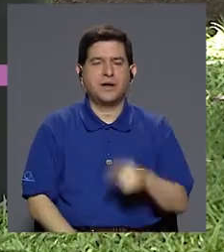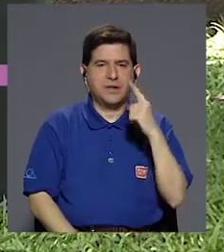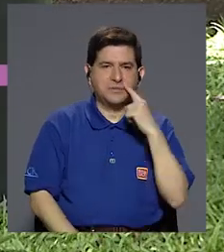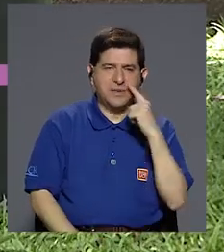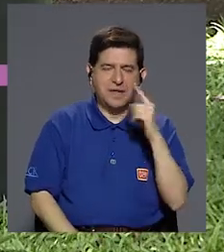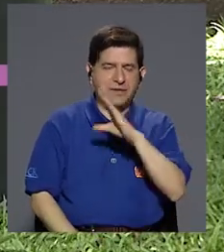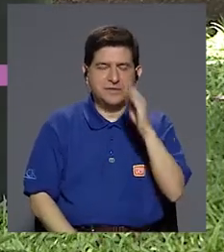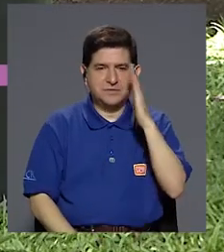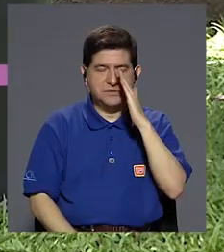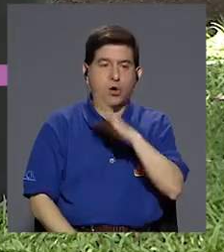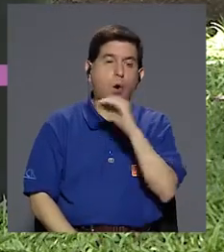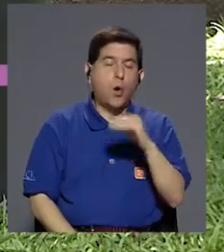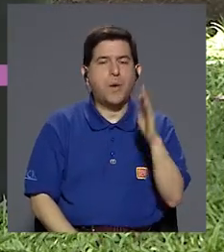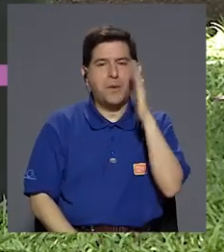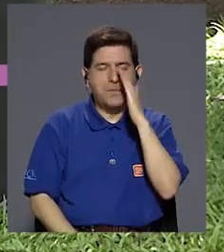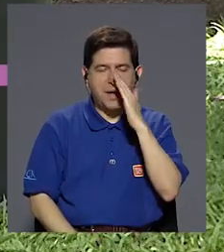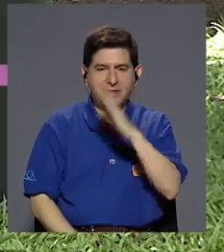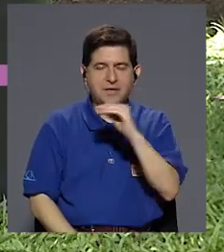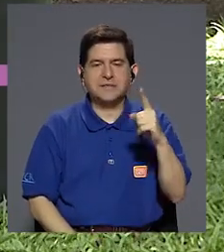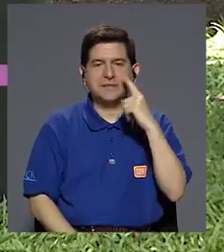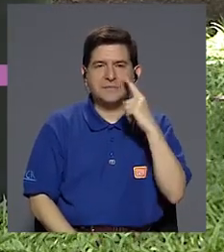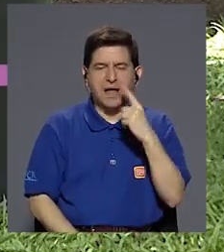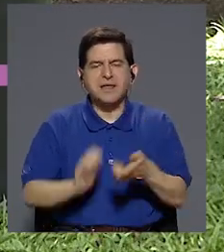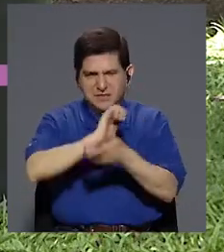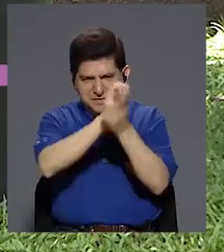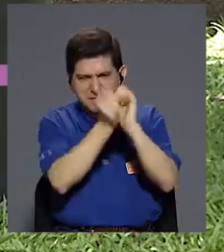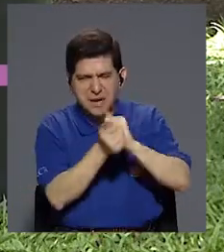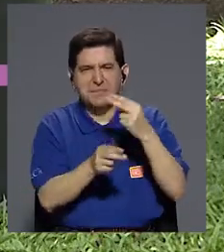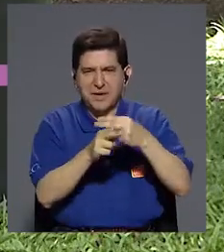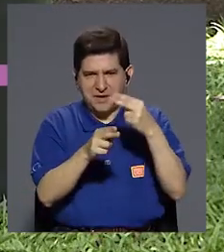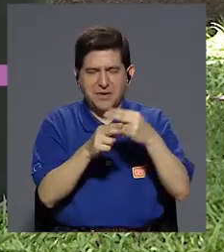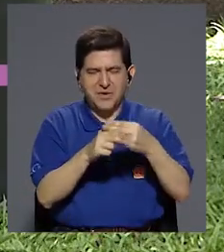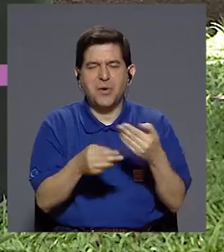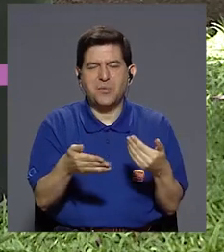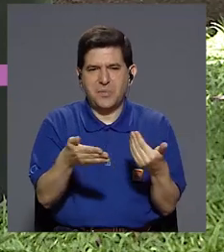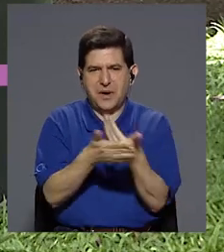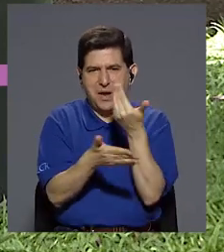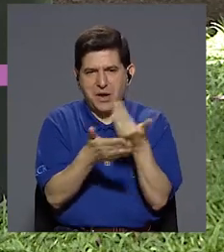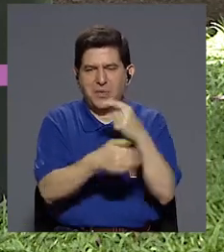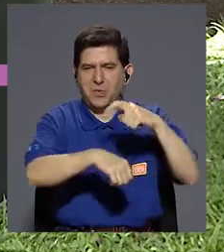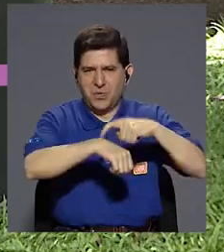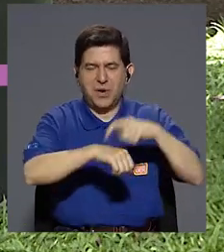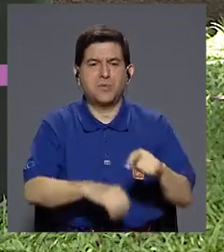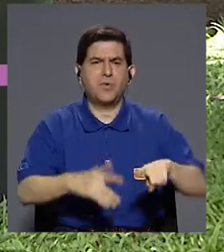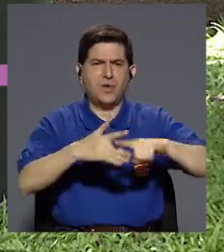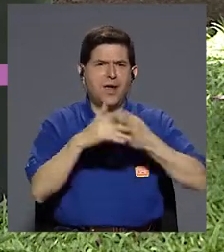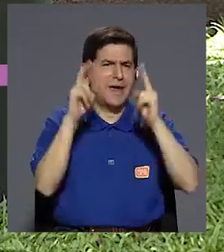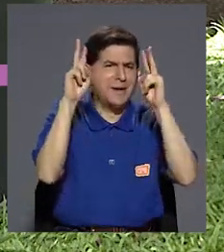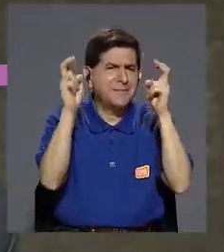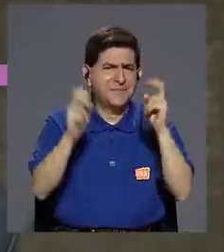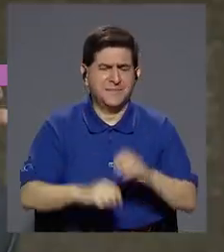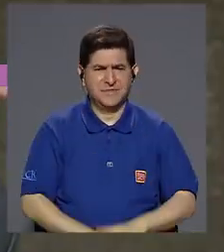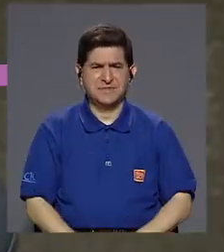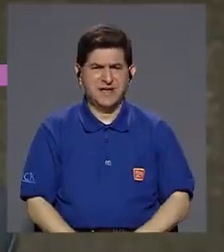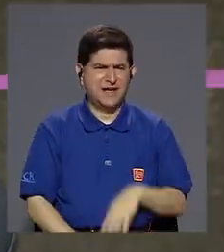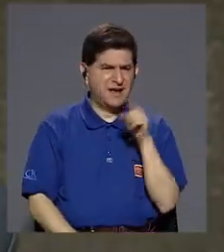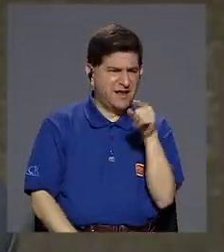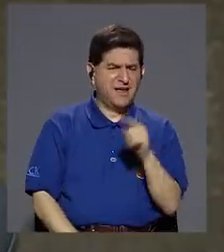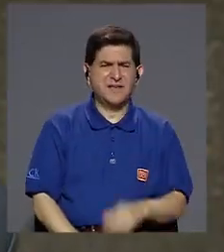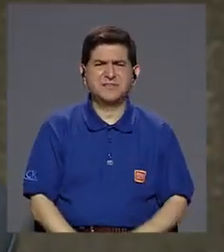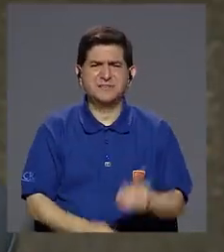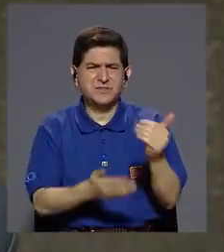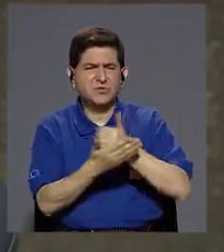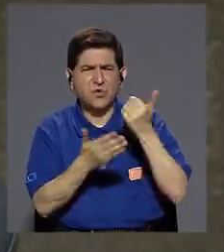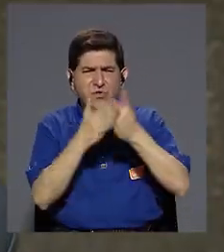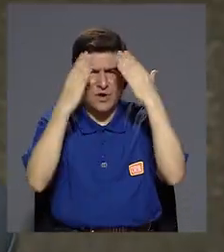y Madres. O Madres y Padres, porque le dimos vuelta recientemente al nombre. Bueno, empecemos con el tema. Esto de los